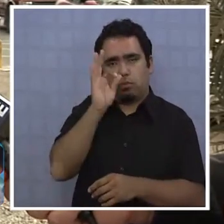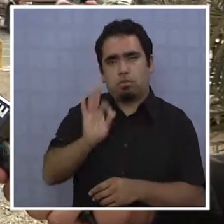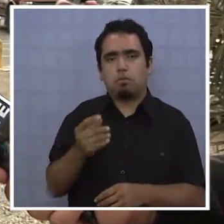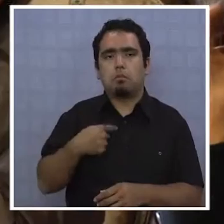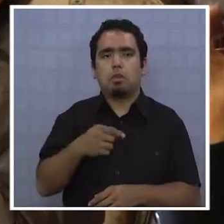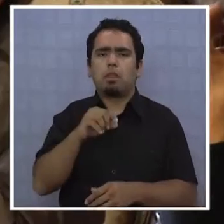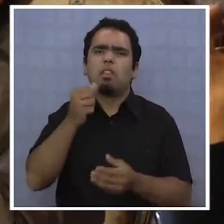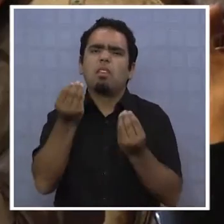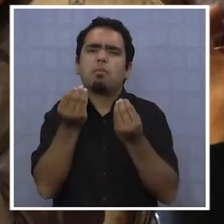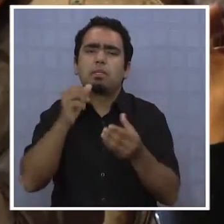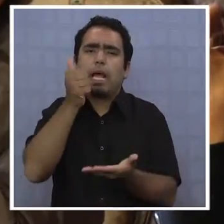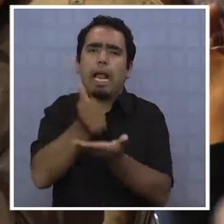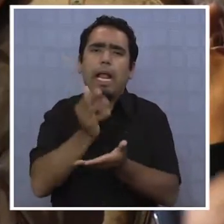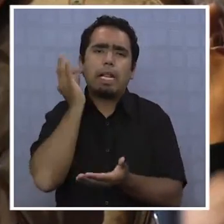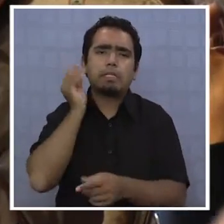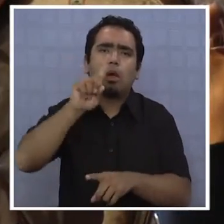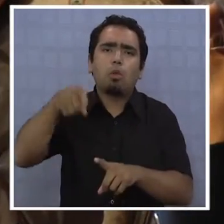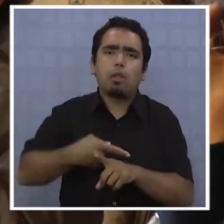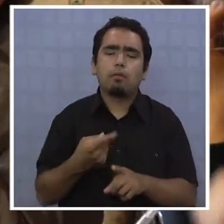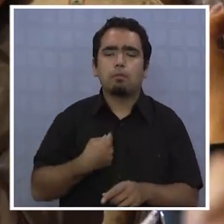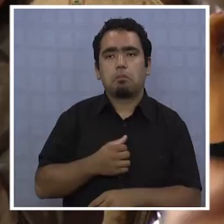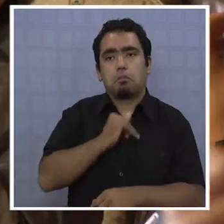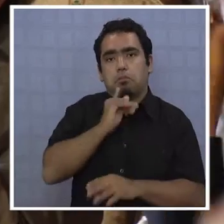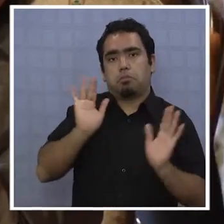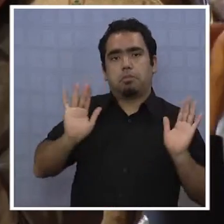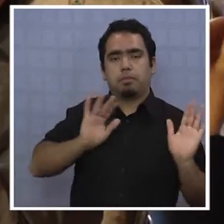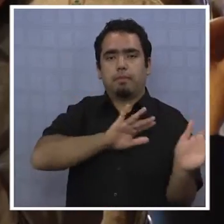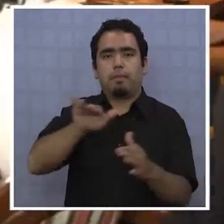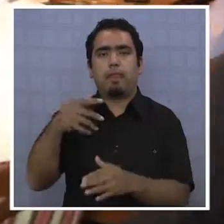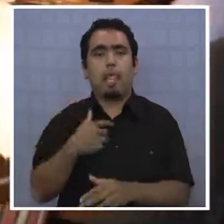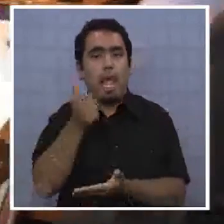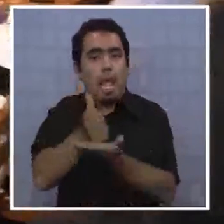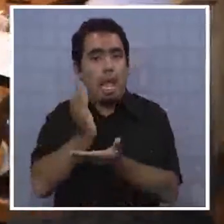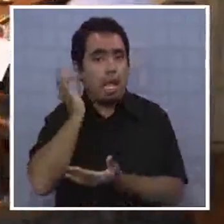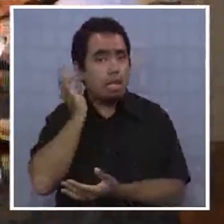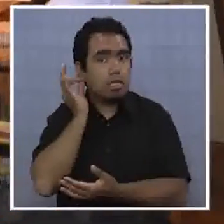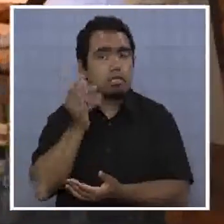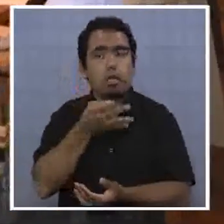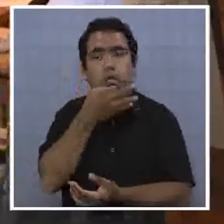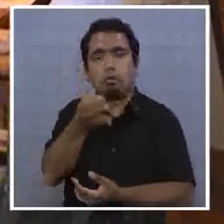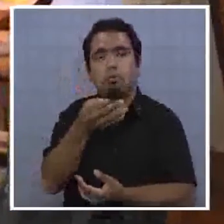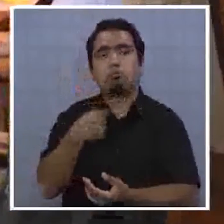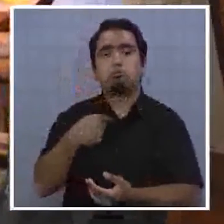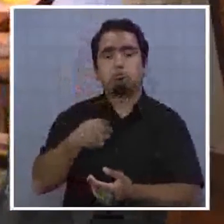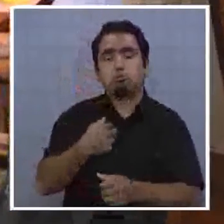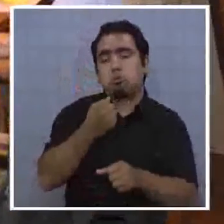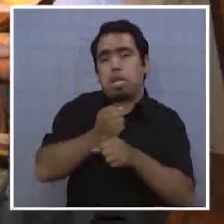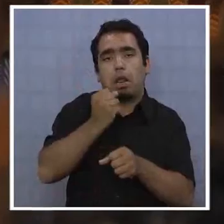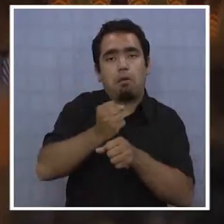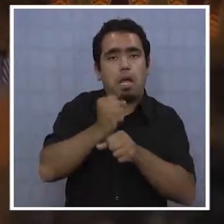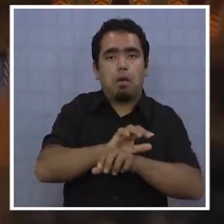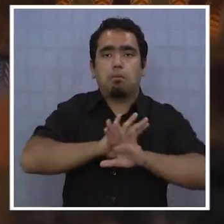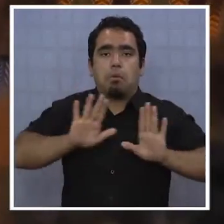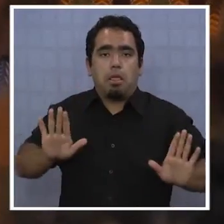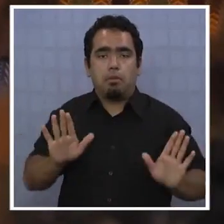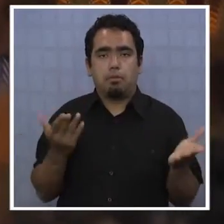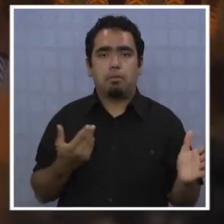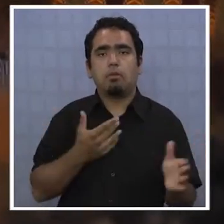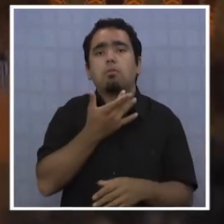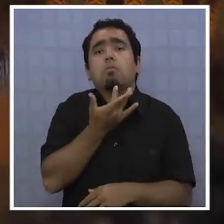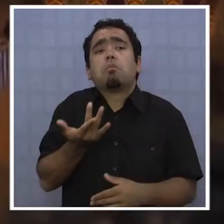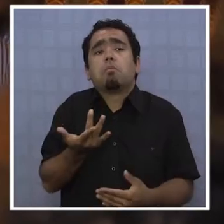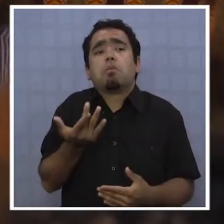sale Mirta Dubost? No, porque no me lo planteo. Por su parte, la actual alcaldesa dijo que su candidatura está basada en un muy buen trabajo.